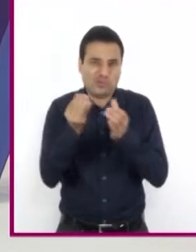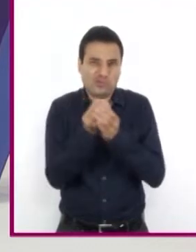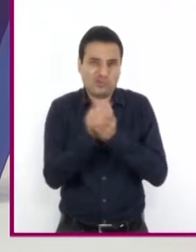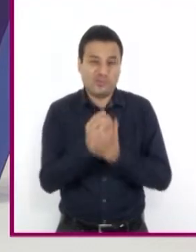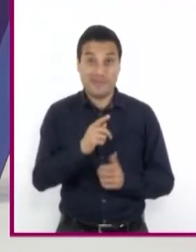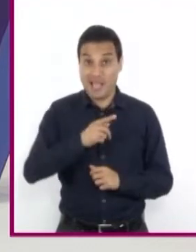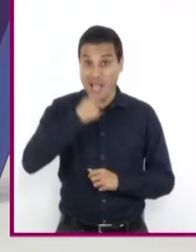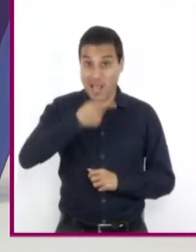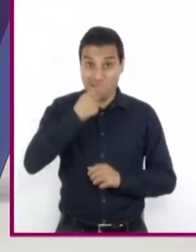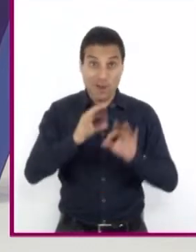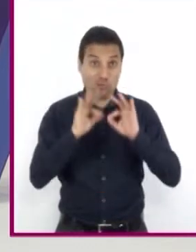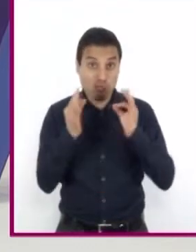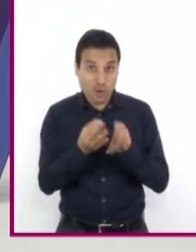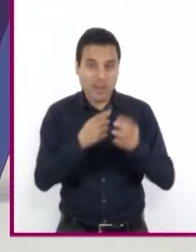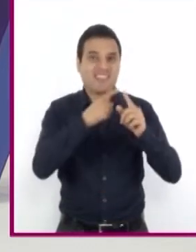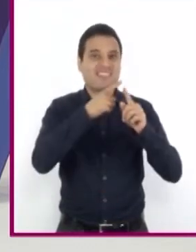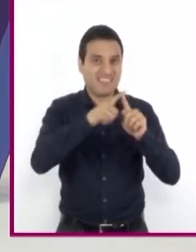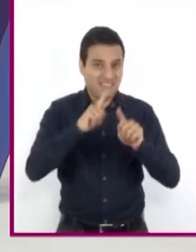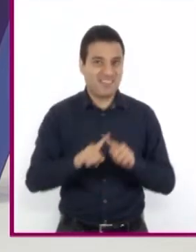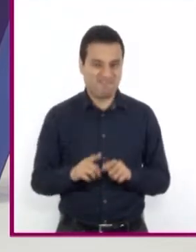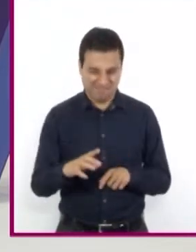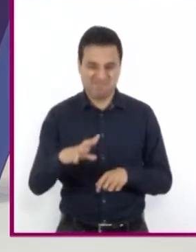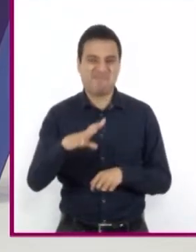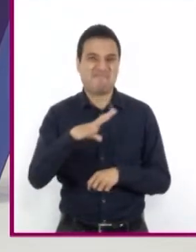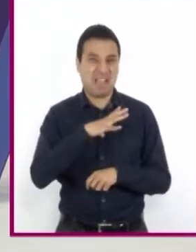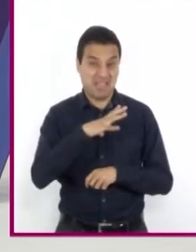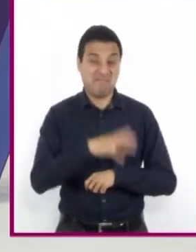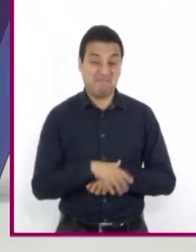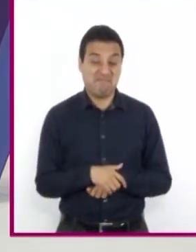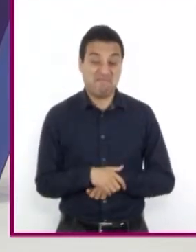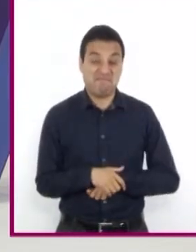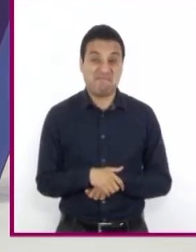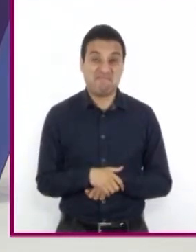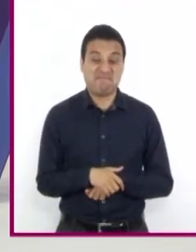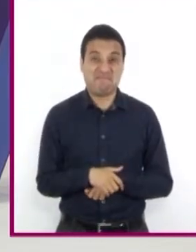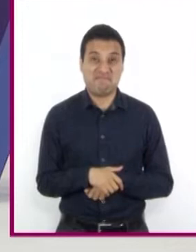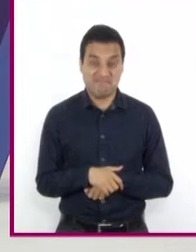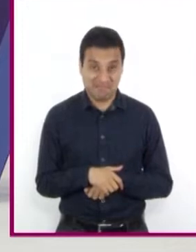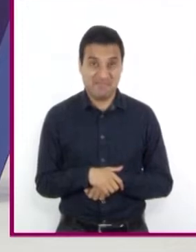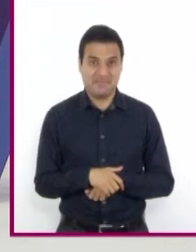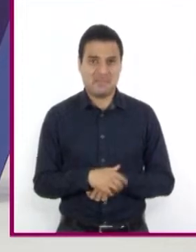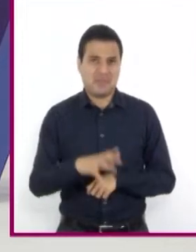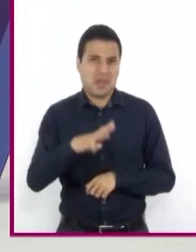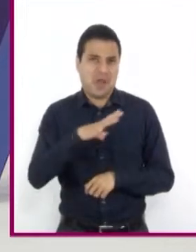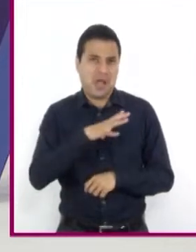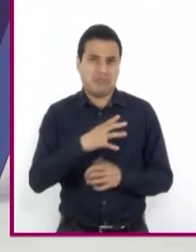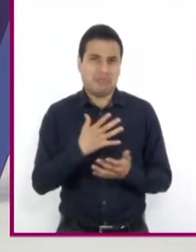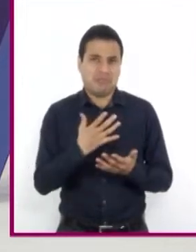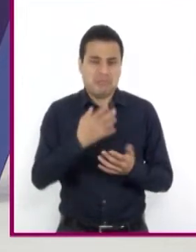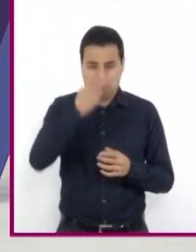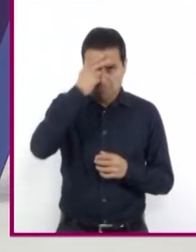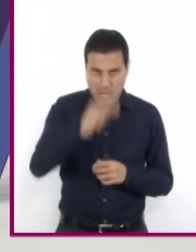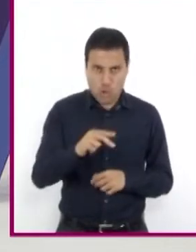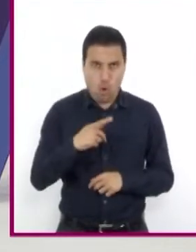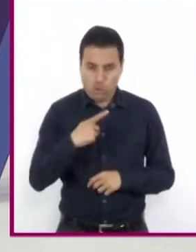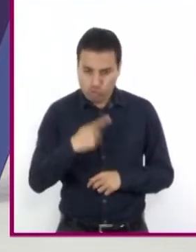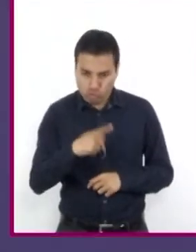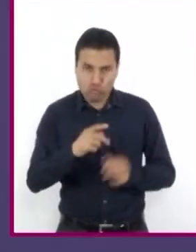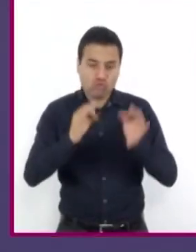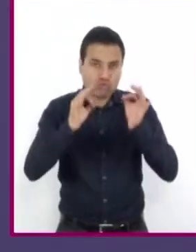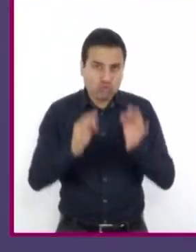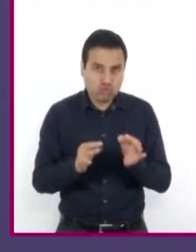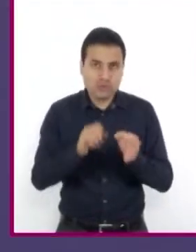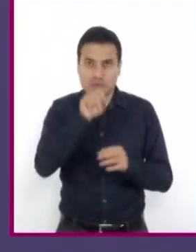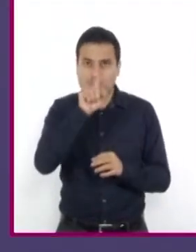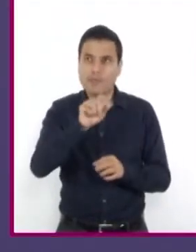se enriquecen de país a país al momento de expandir el lenguaje. No solo adoptamos maneras provenientes de México, también de todo el mundo.